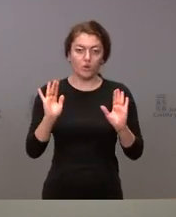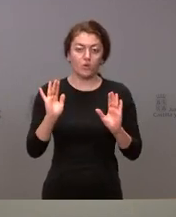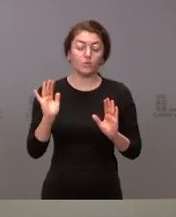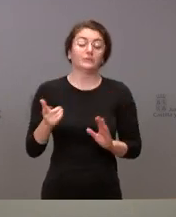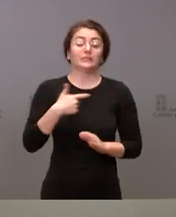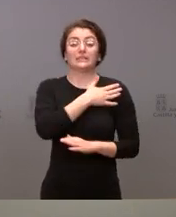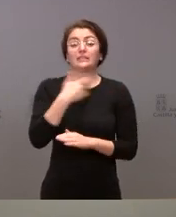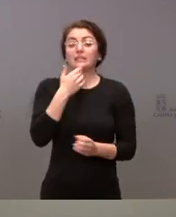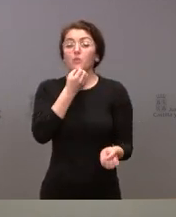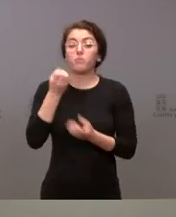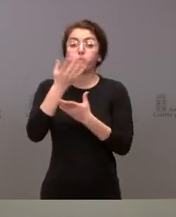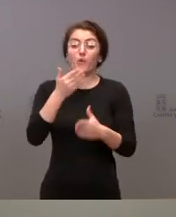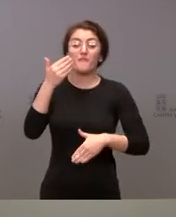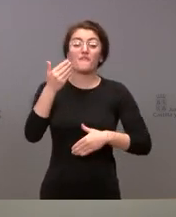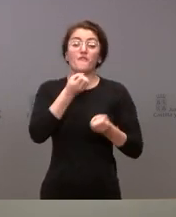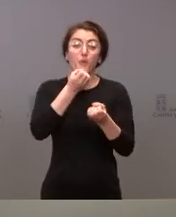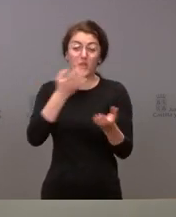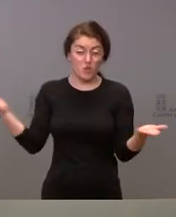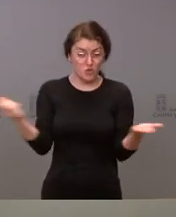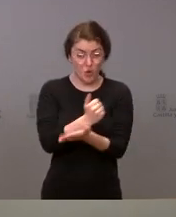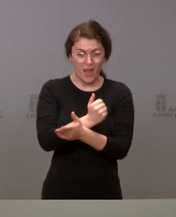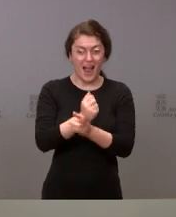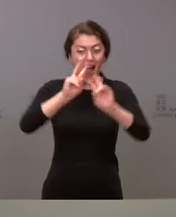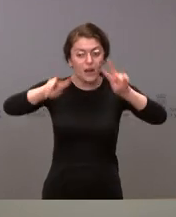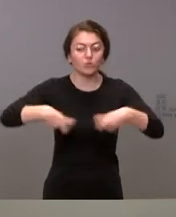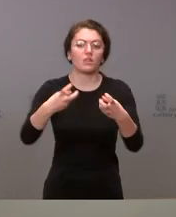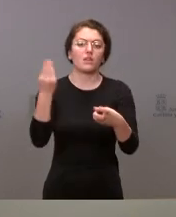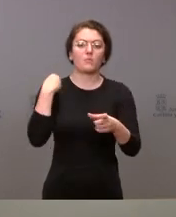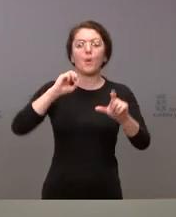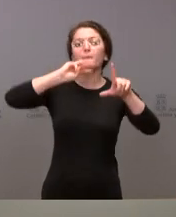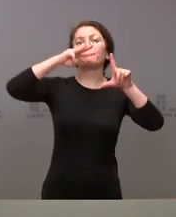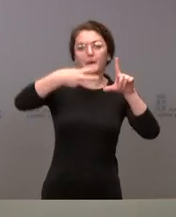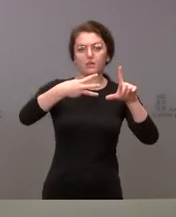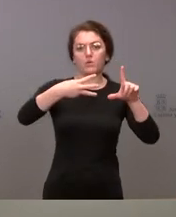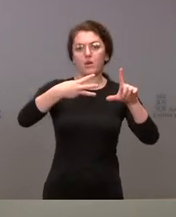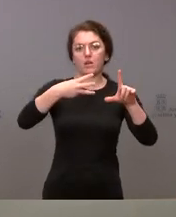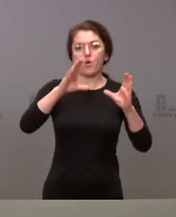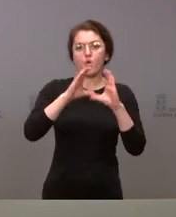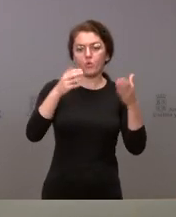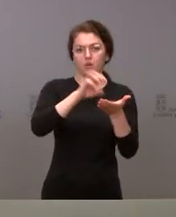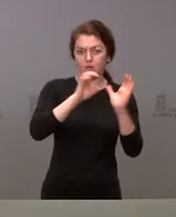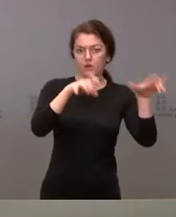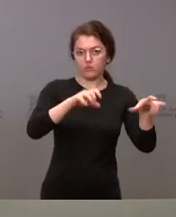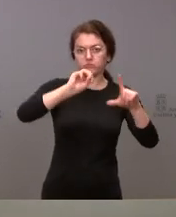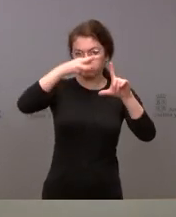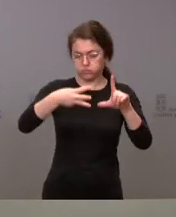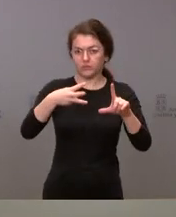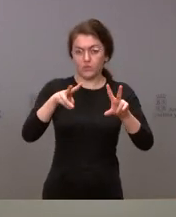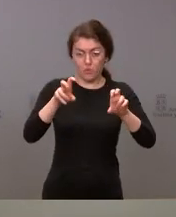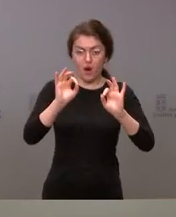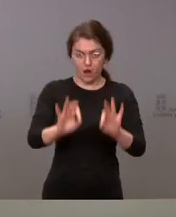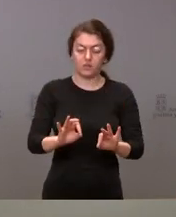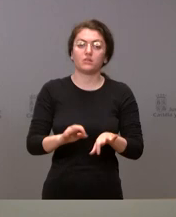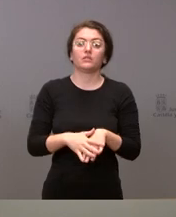toda la información respecto al proceso electoral está actualizada en la página web de la Junta de Castilla y León. Por tanto, todos los datos